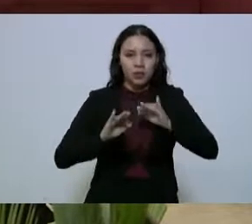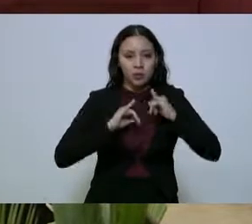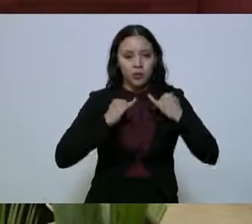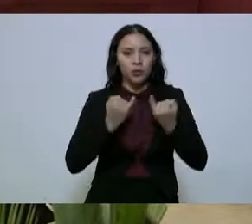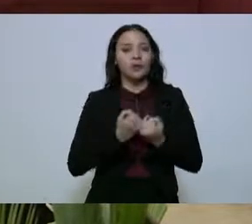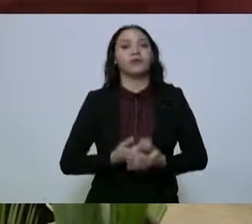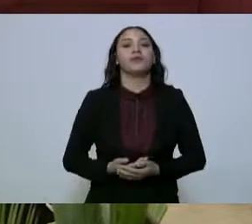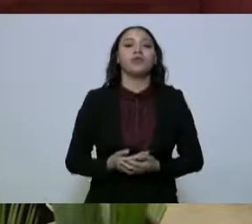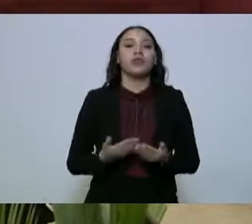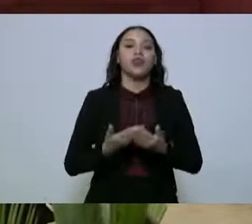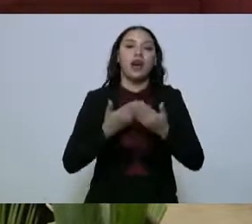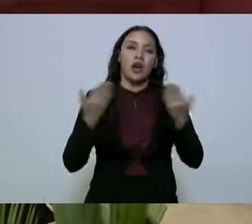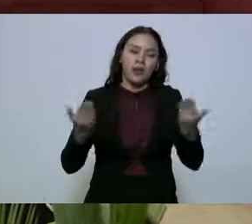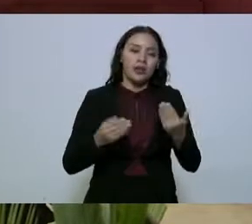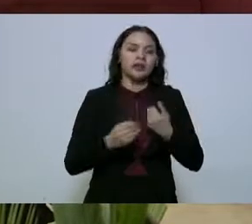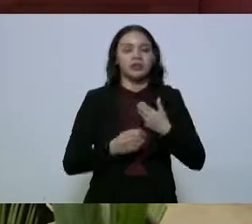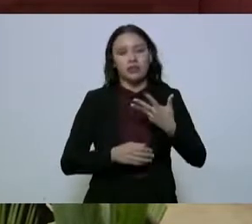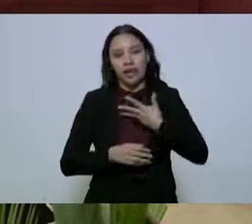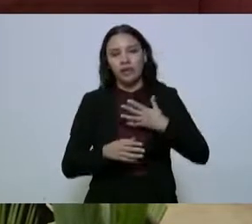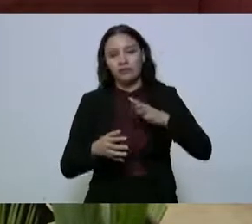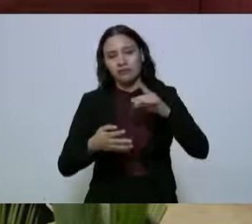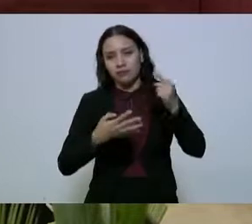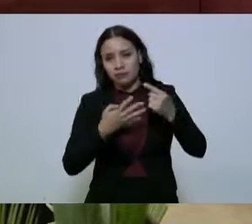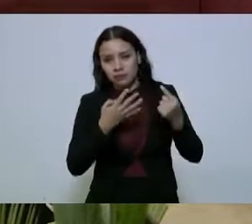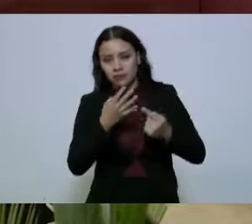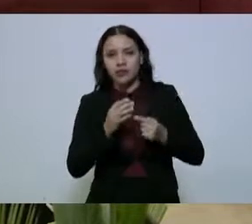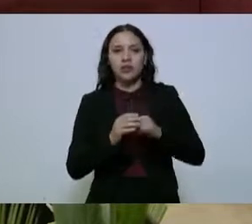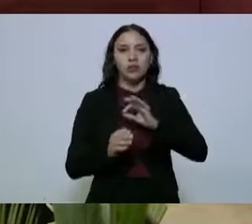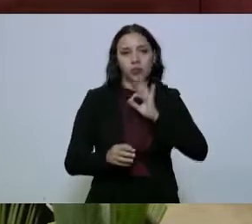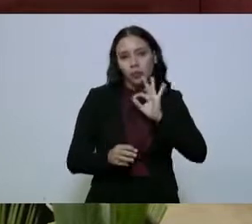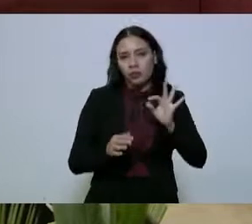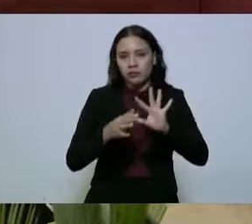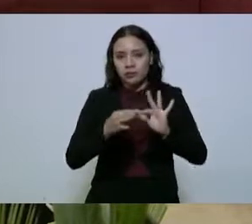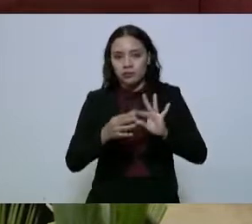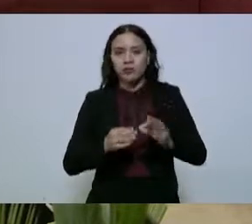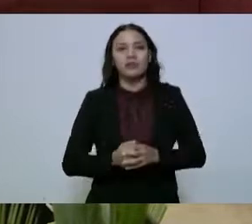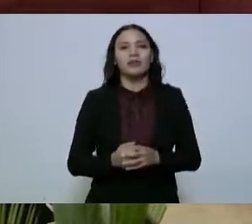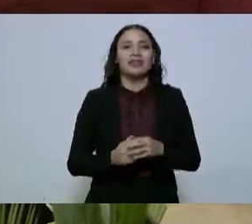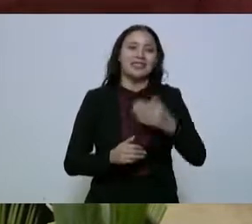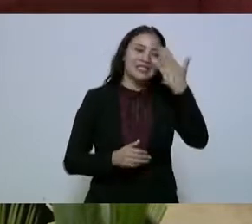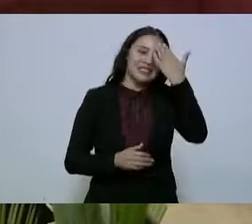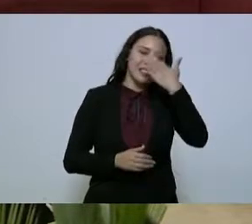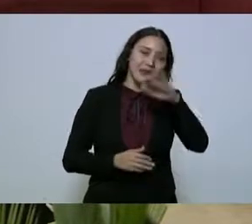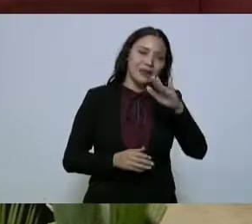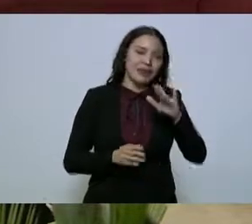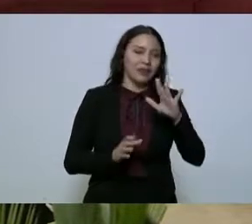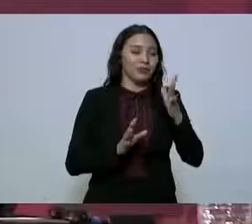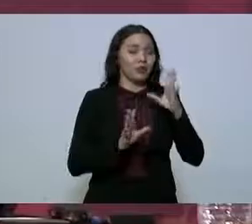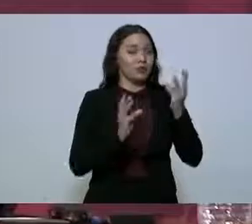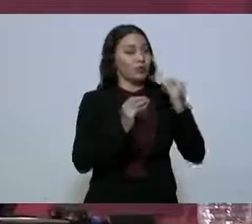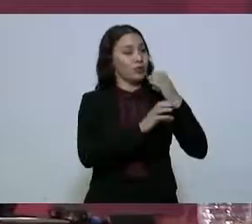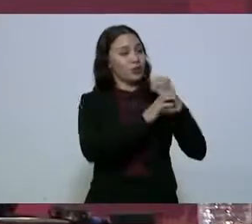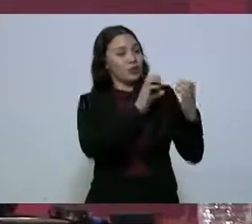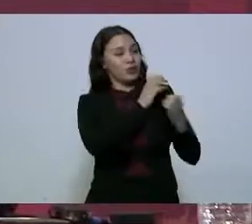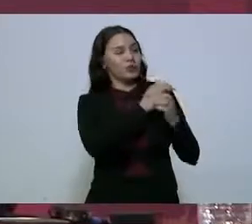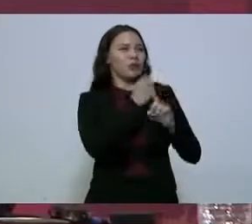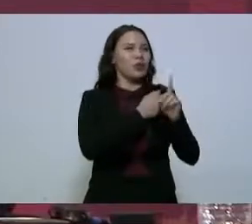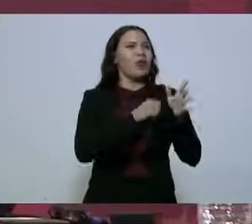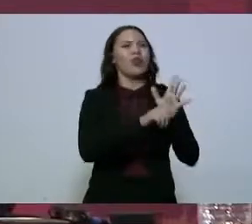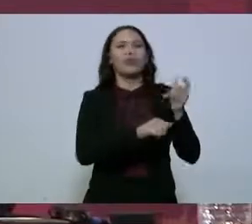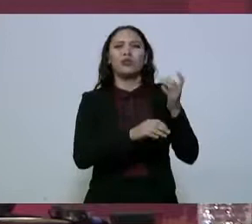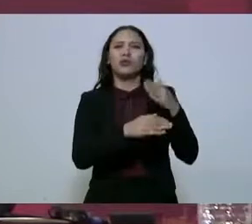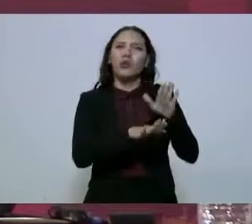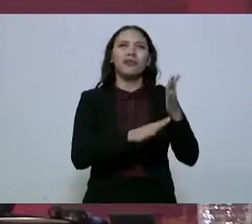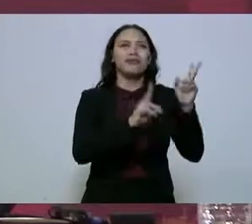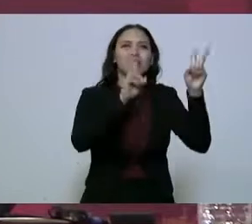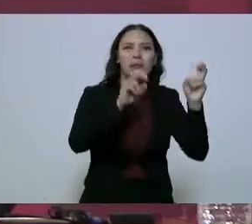Sobre esto hay una serie de detalles que voy a obviar, pero sabemos que hay un gran conglomerado relativo a energía, un